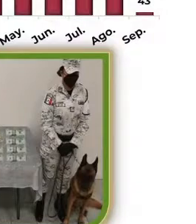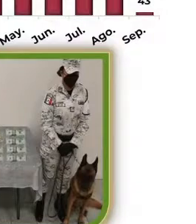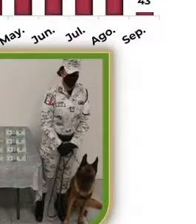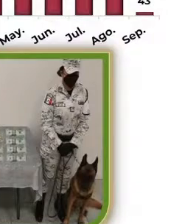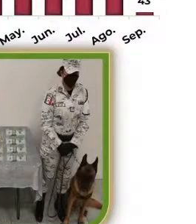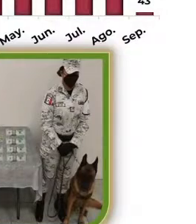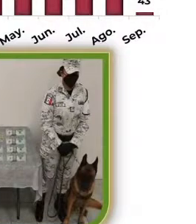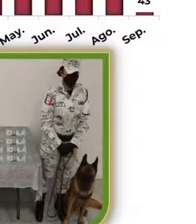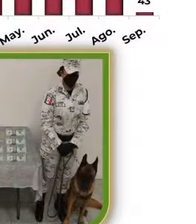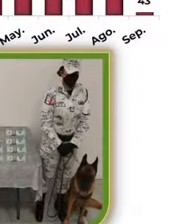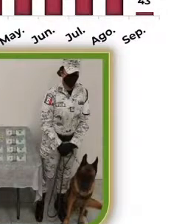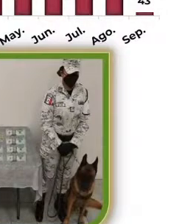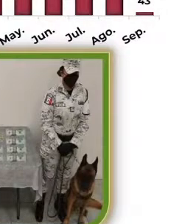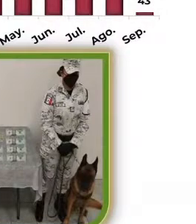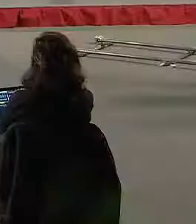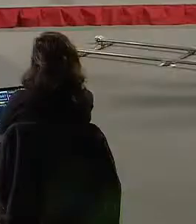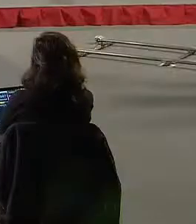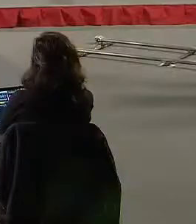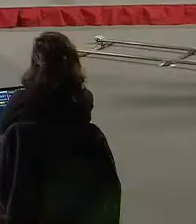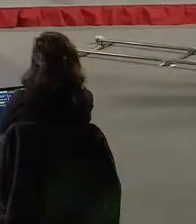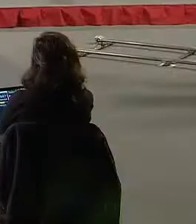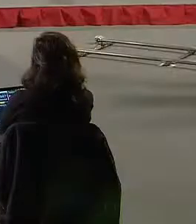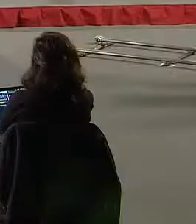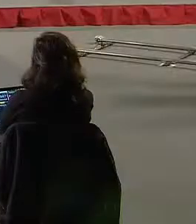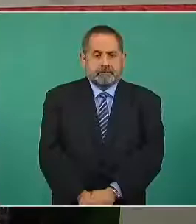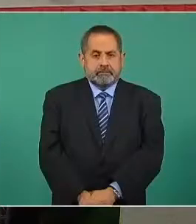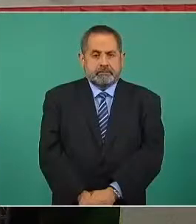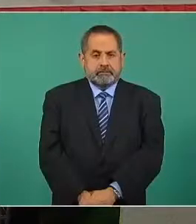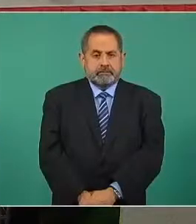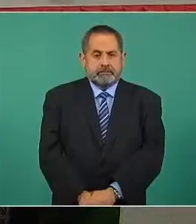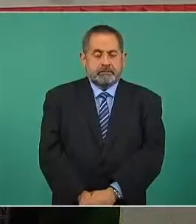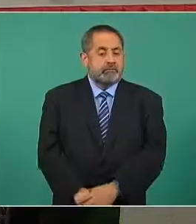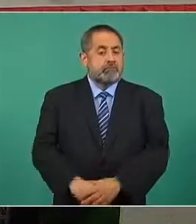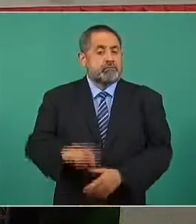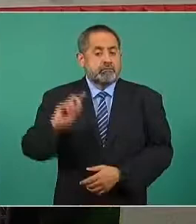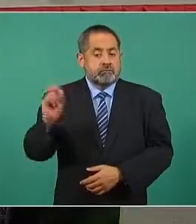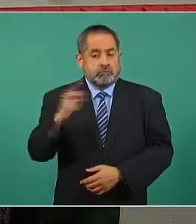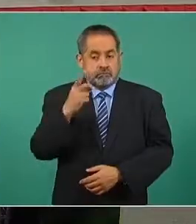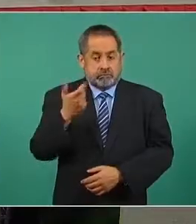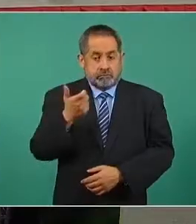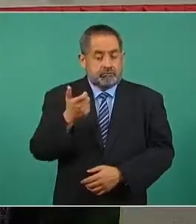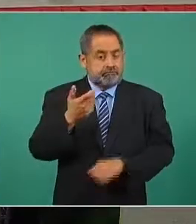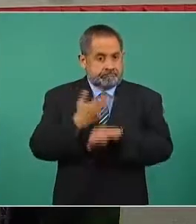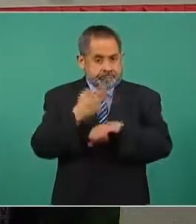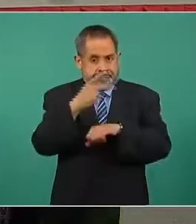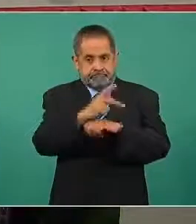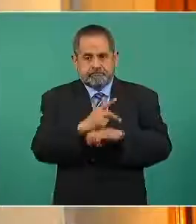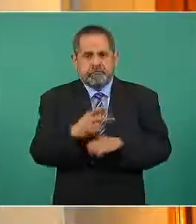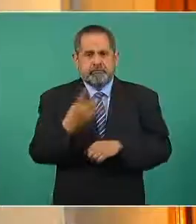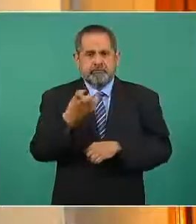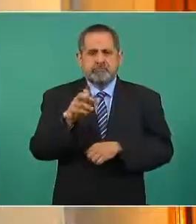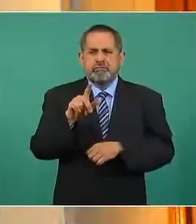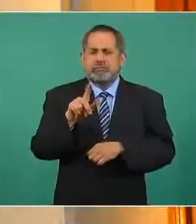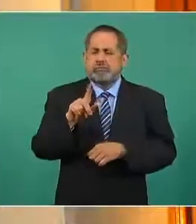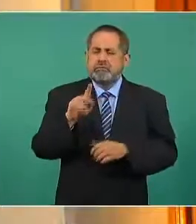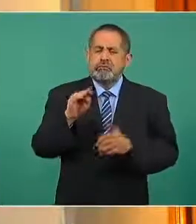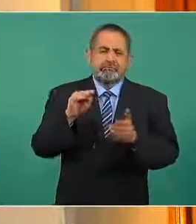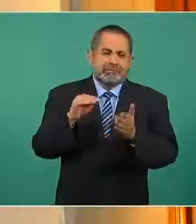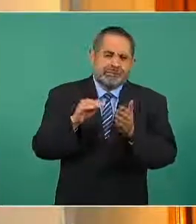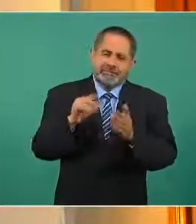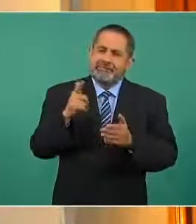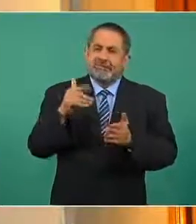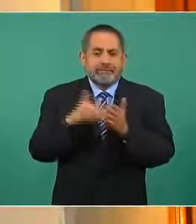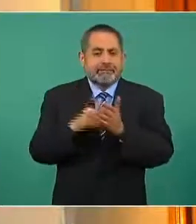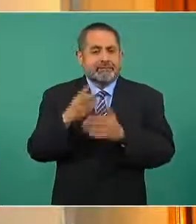dólares americanos asegurados en las aduanas 497 mil 73 dólares